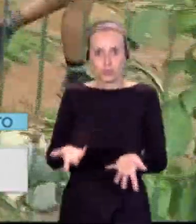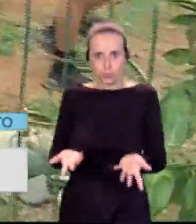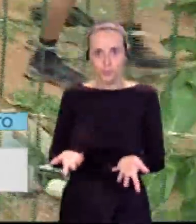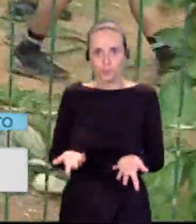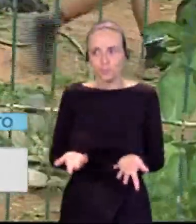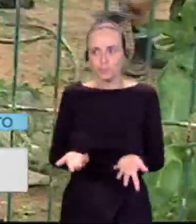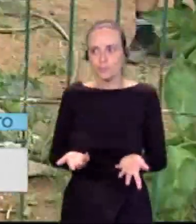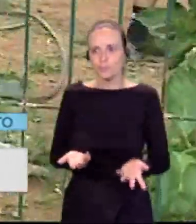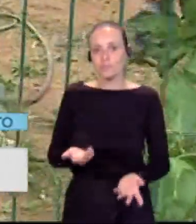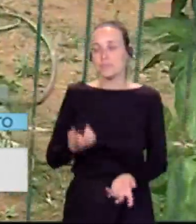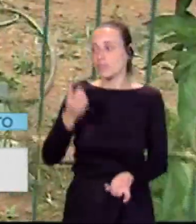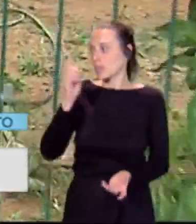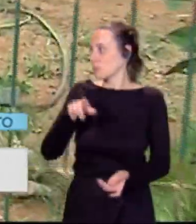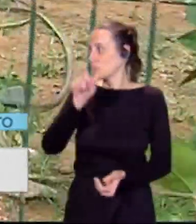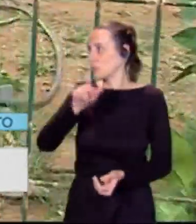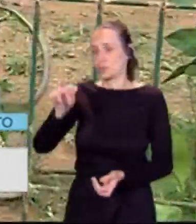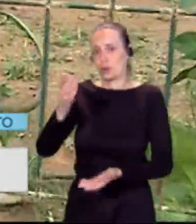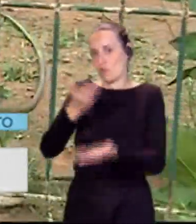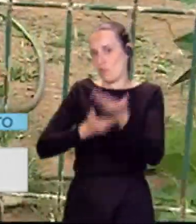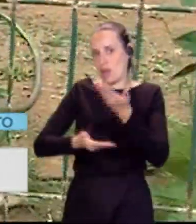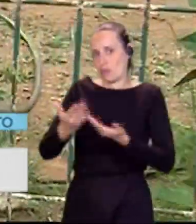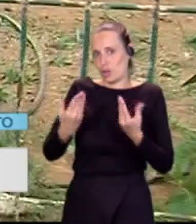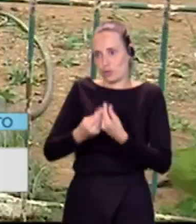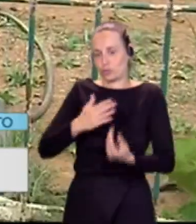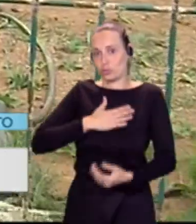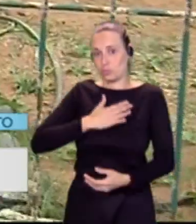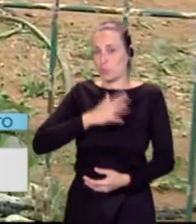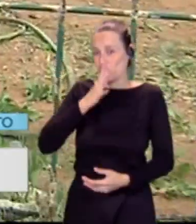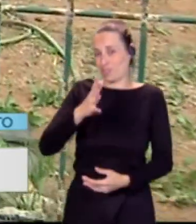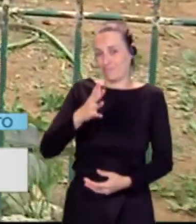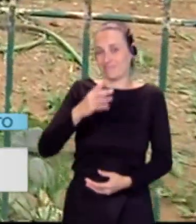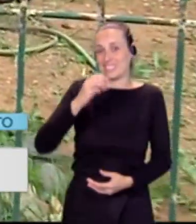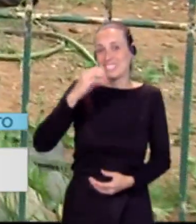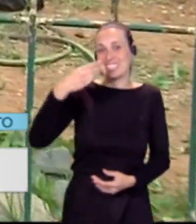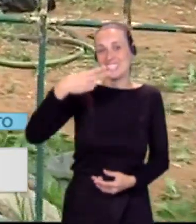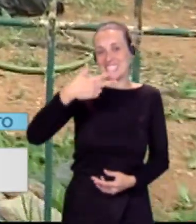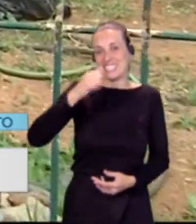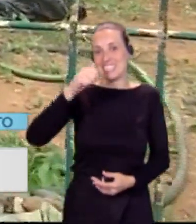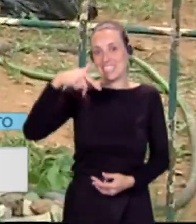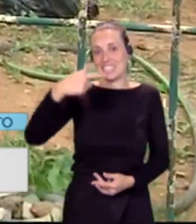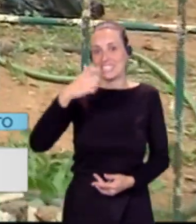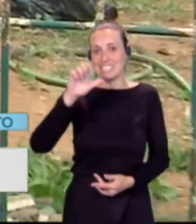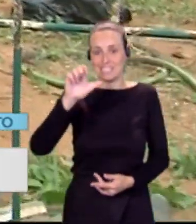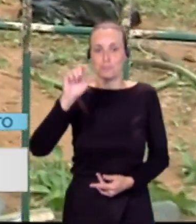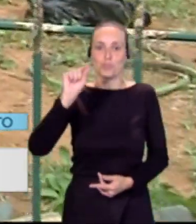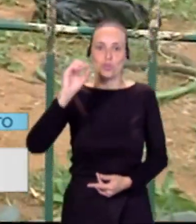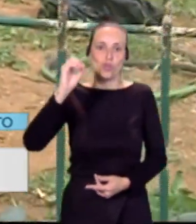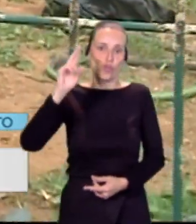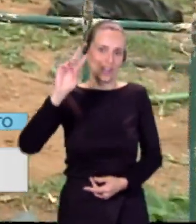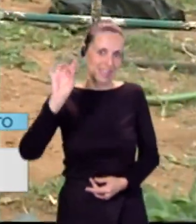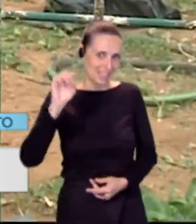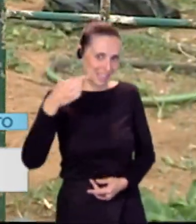todo, pues, que la gente se una a nuestra causa para... Por eso creamos el CHEIN URG, para ver si verdaderamente la gente, pues, le